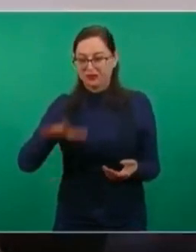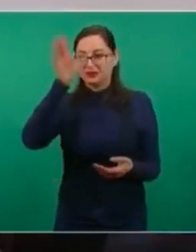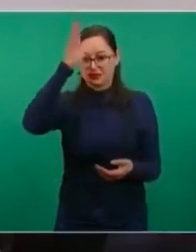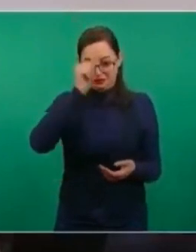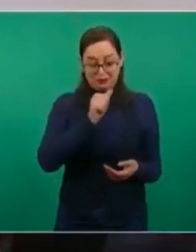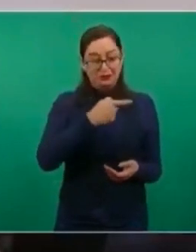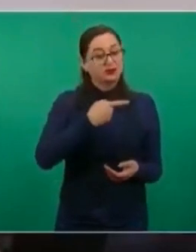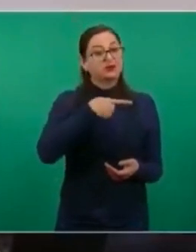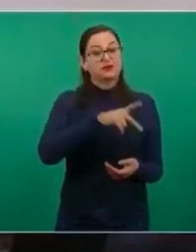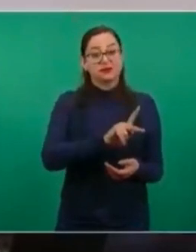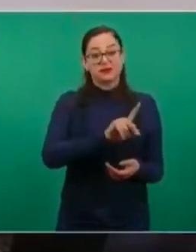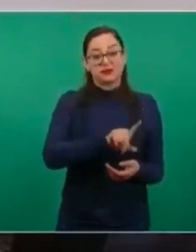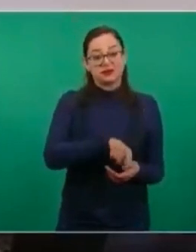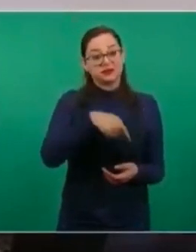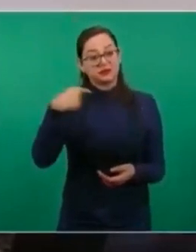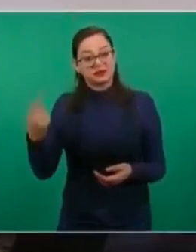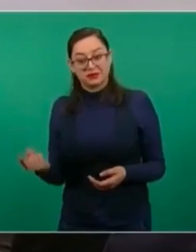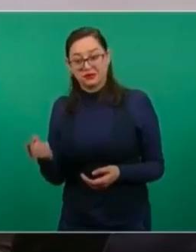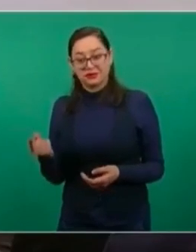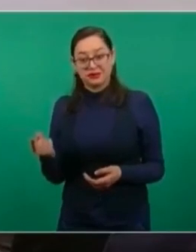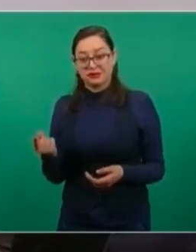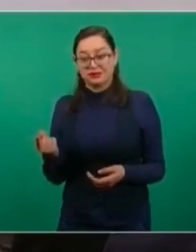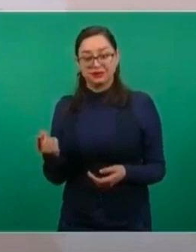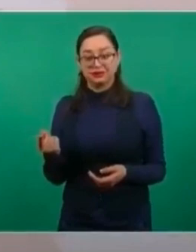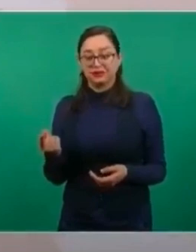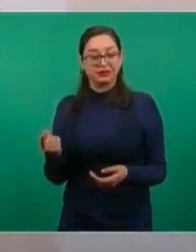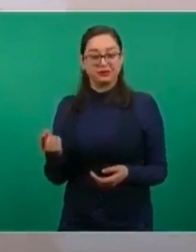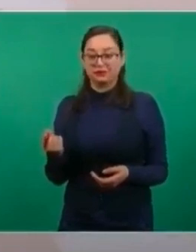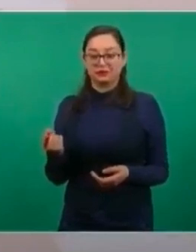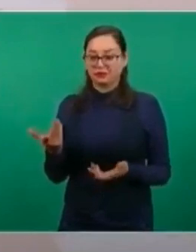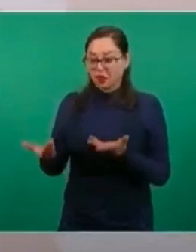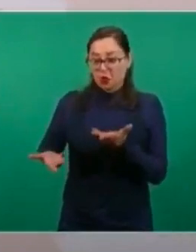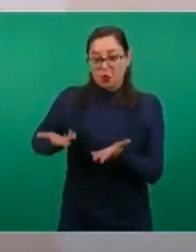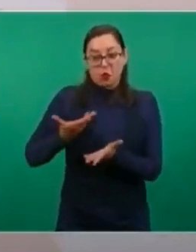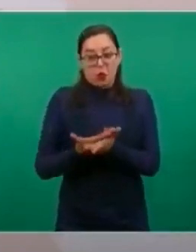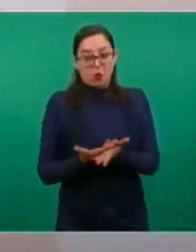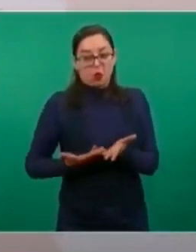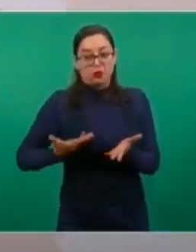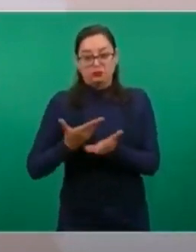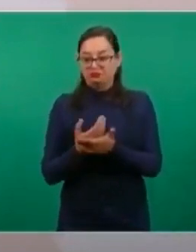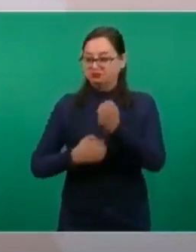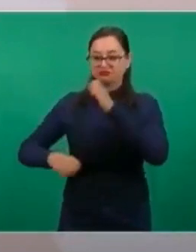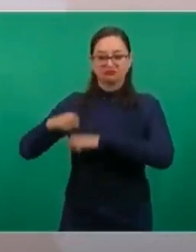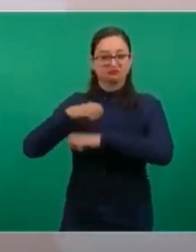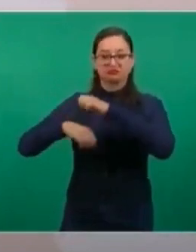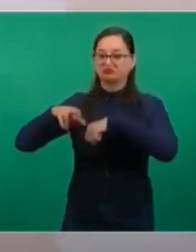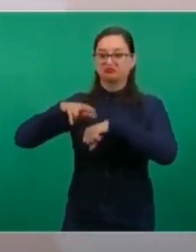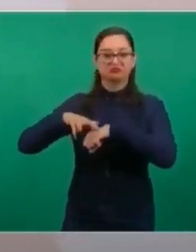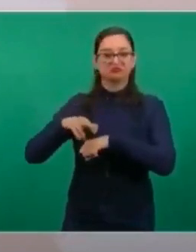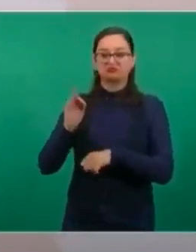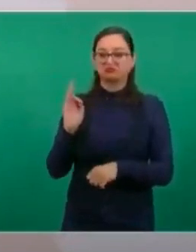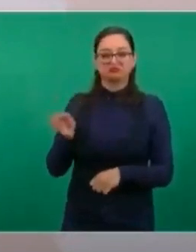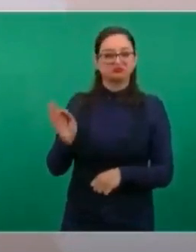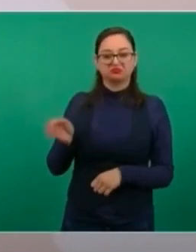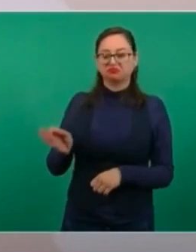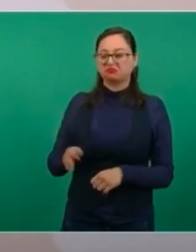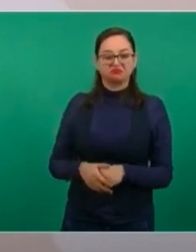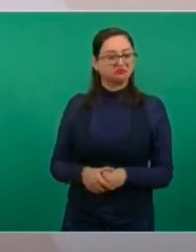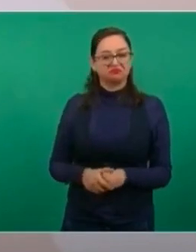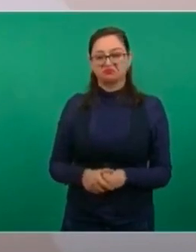pero no quisieron aceptar los empresarios, no todos,